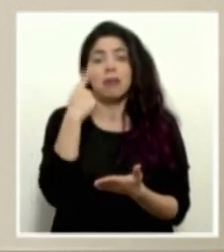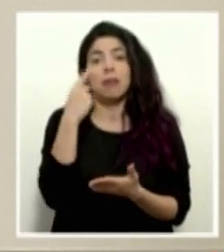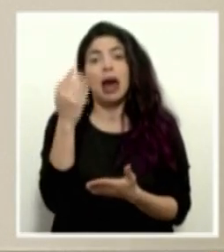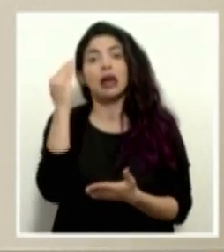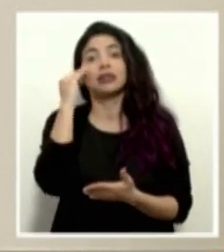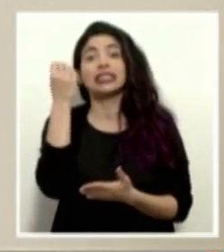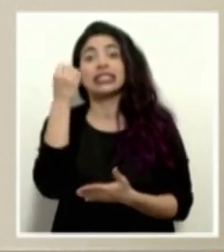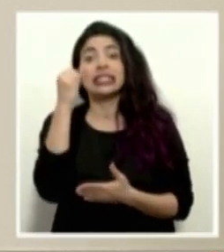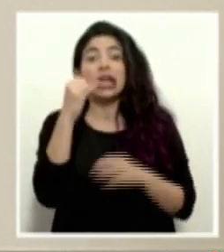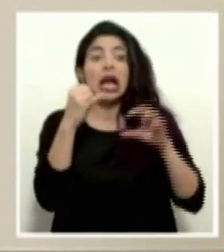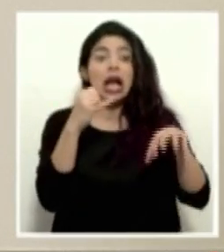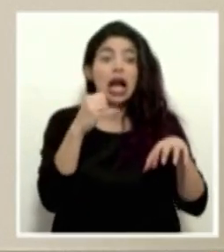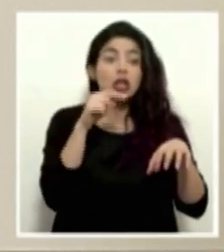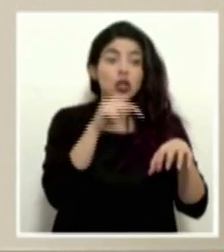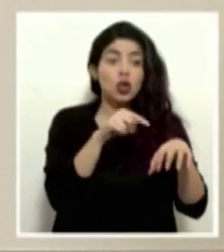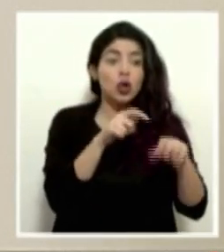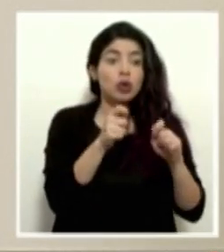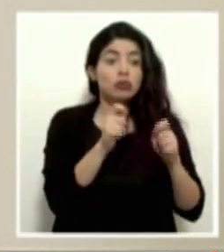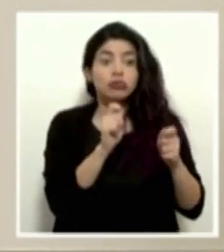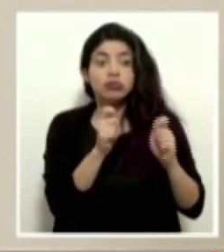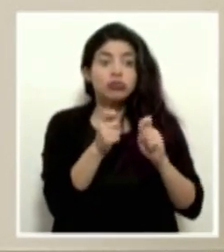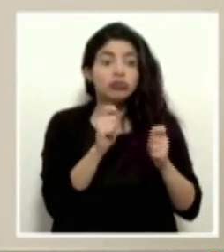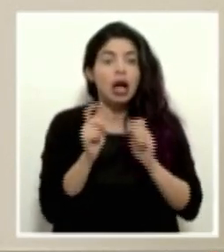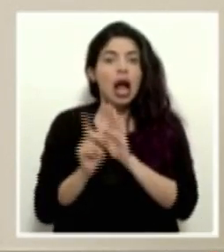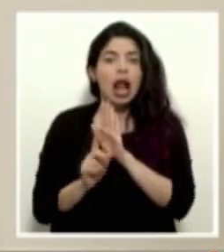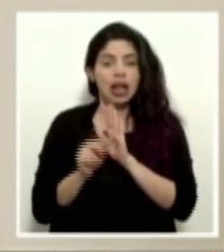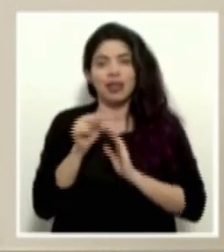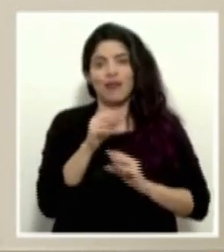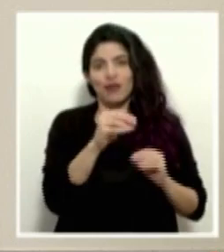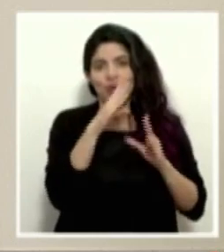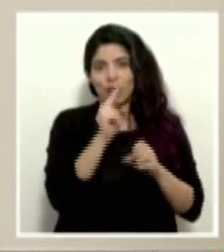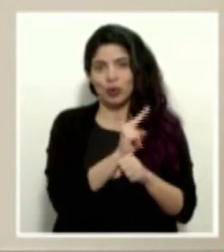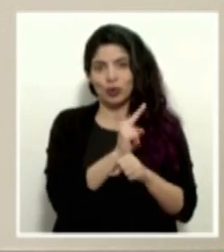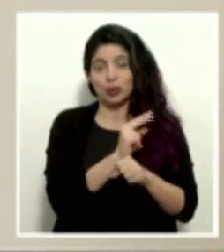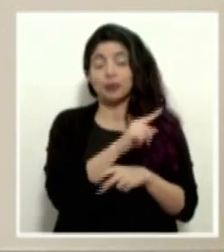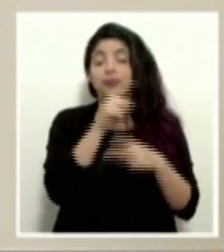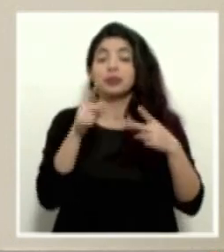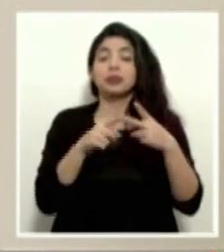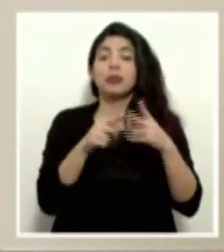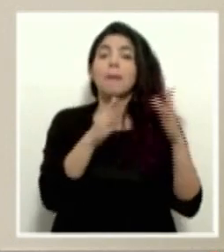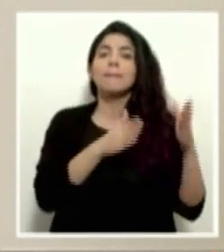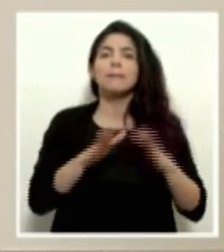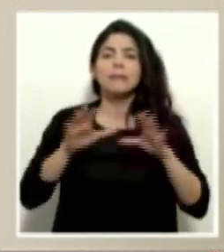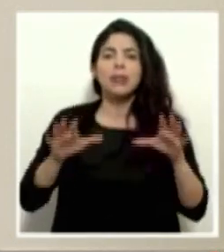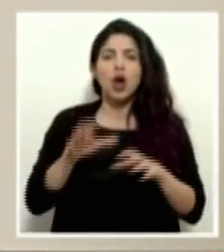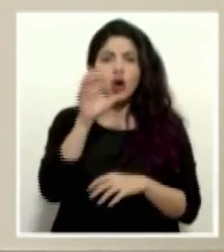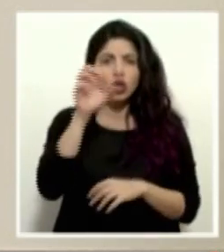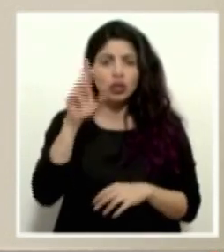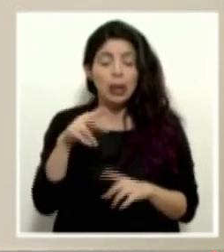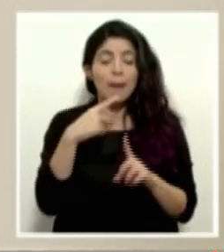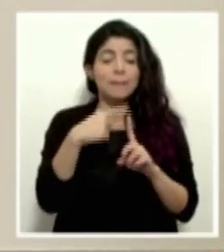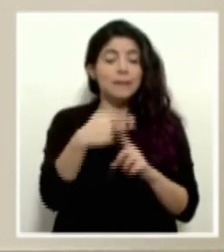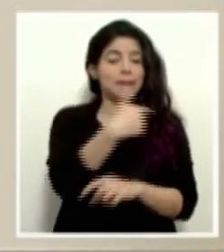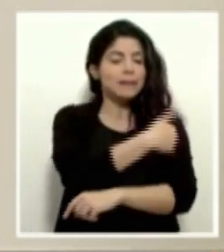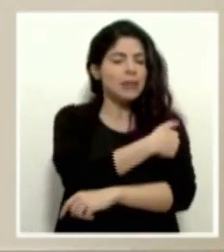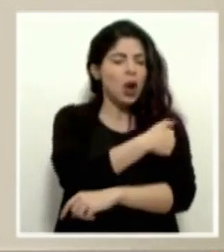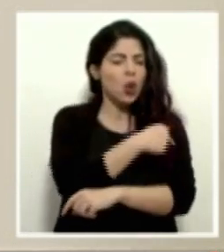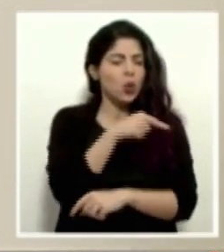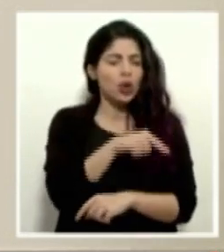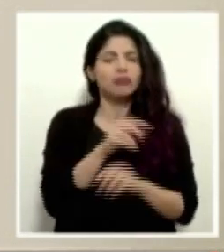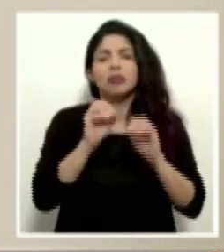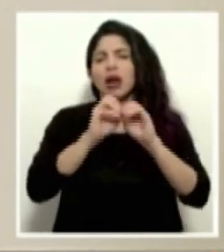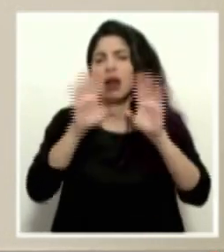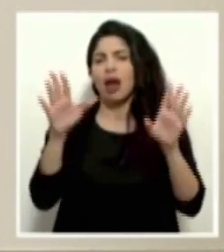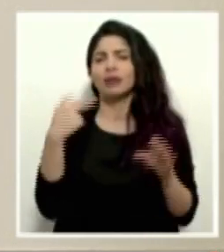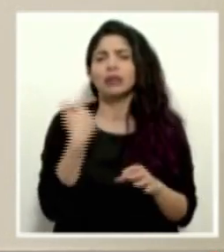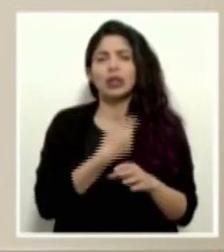o un distrito pueda ser considerado en las diferentes alertas. Con respecto al plan de acción de Costa Rica y las vacunas, es claro,